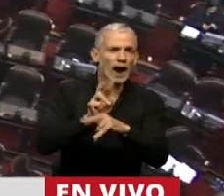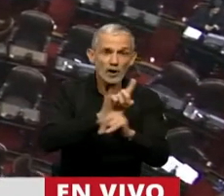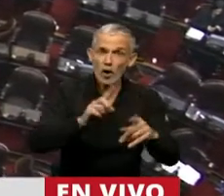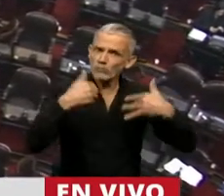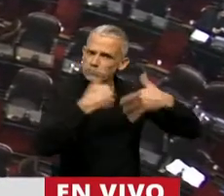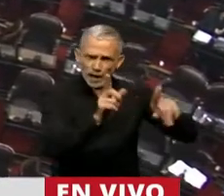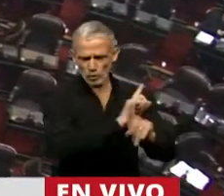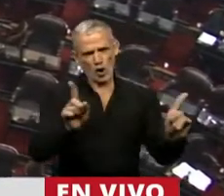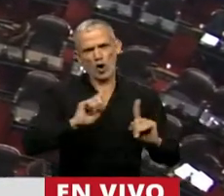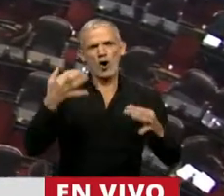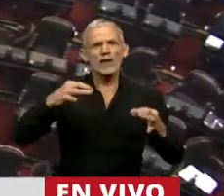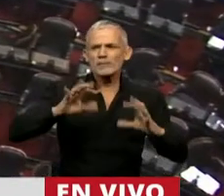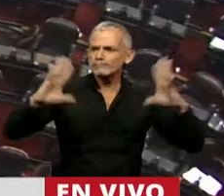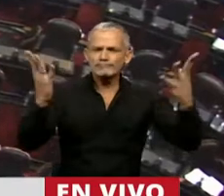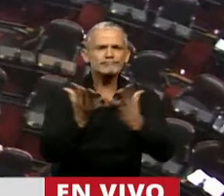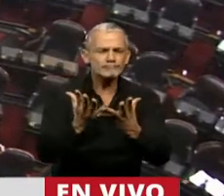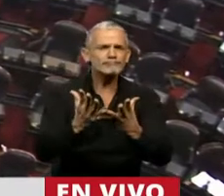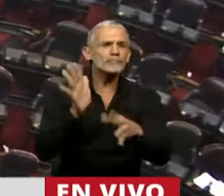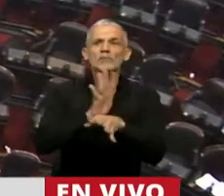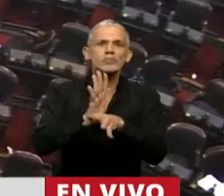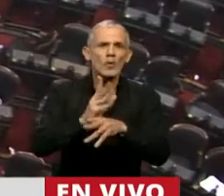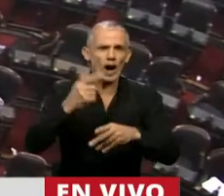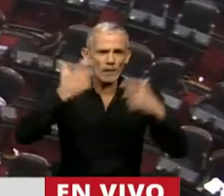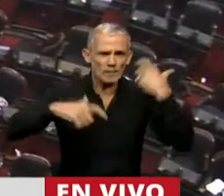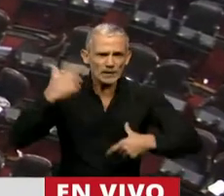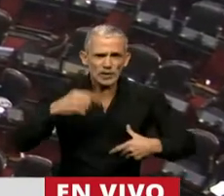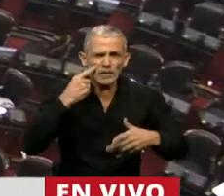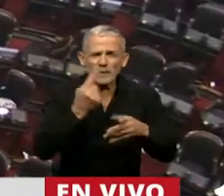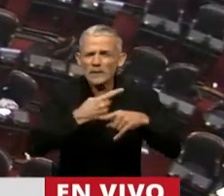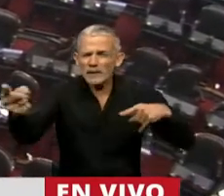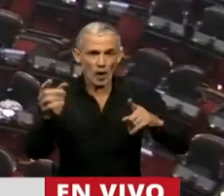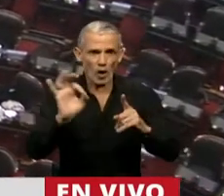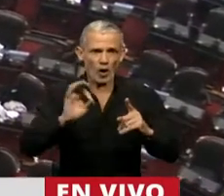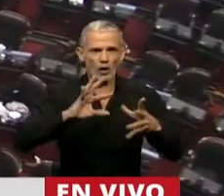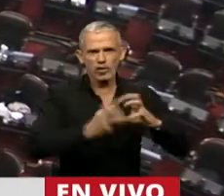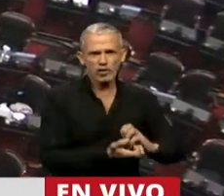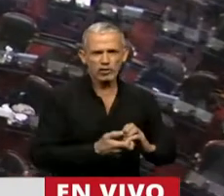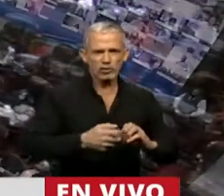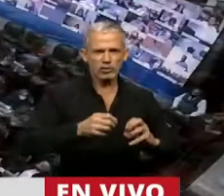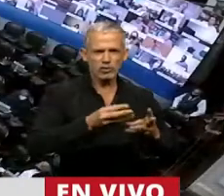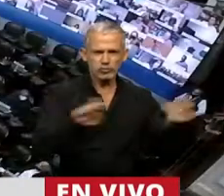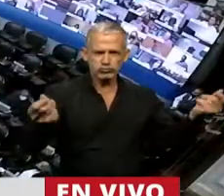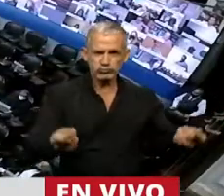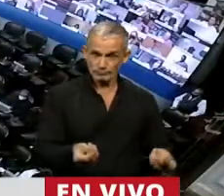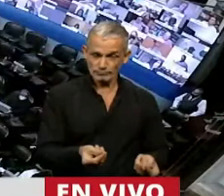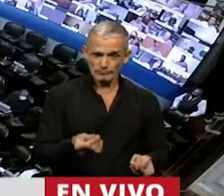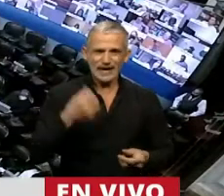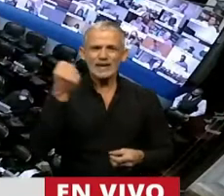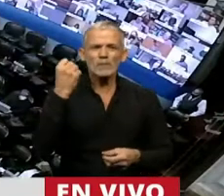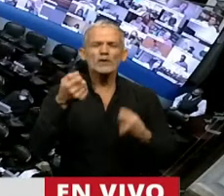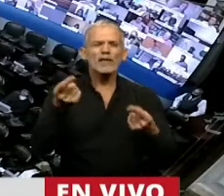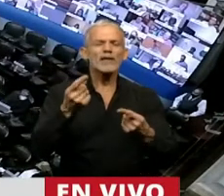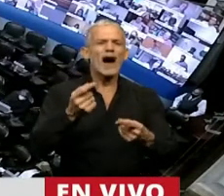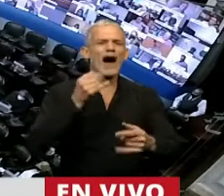ni más ni menos de la supervivencia de la raza humana. Por eso creo que es tan importante garantizar el